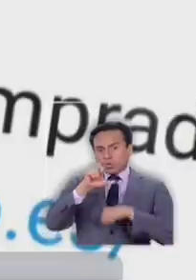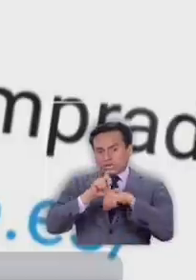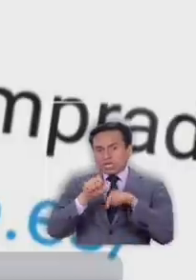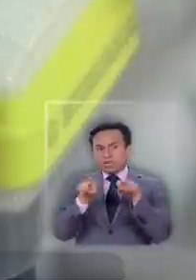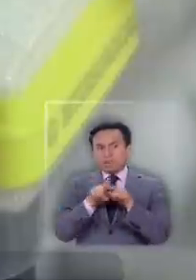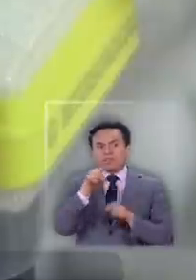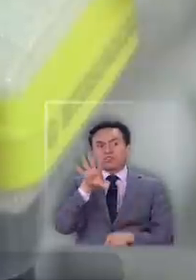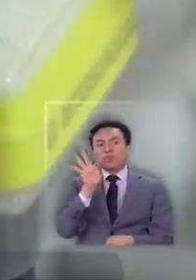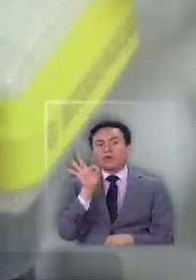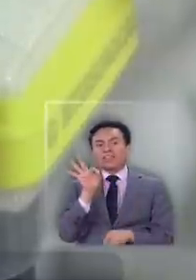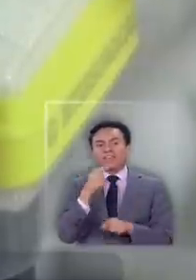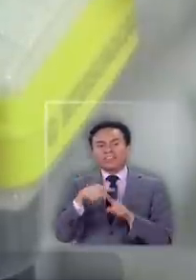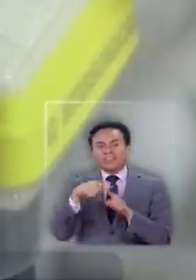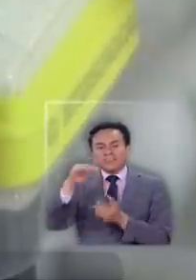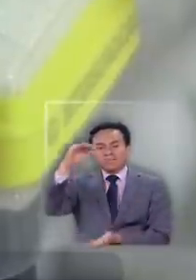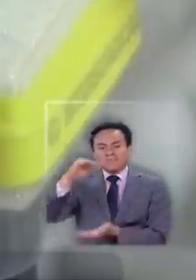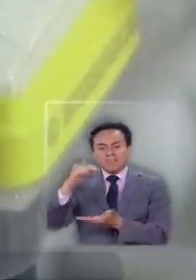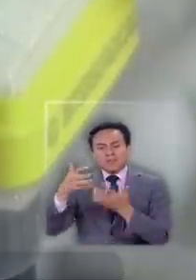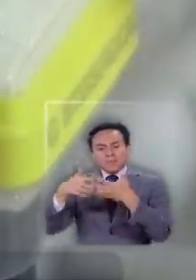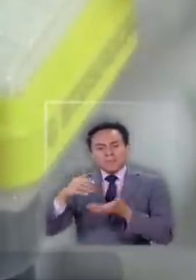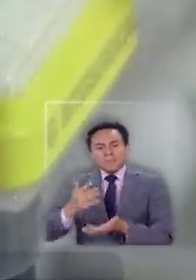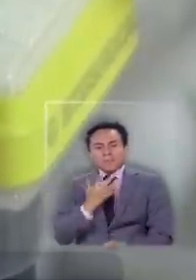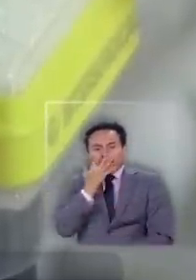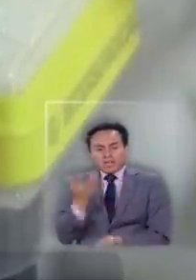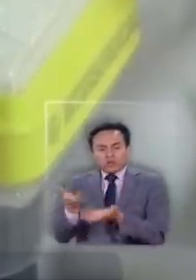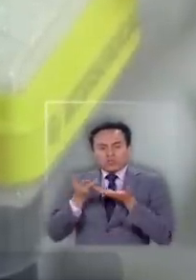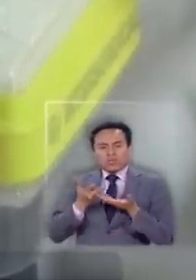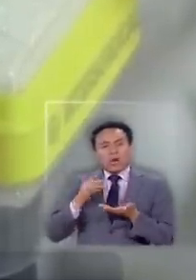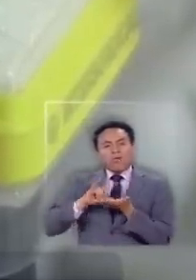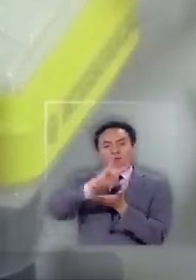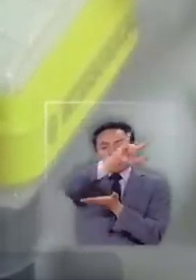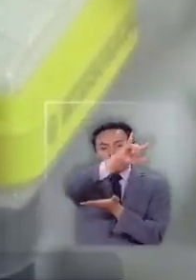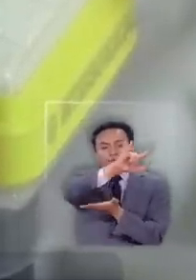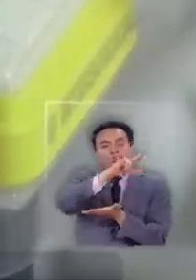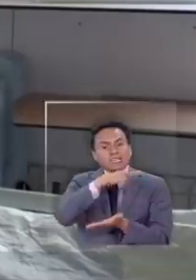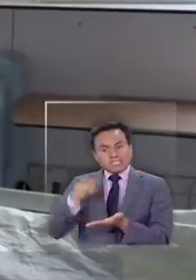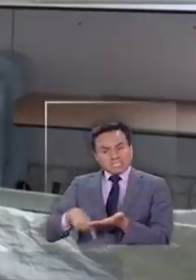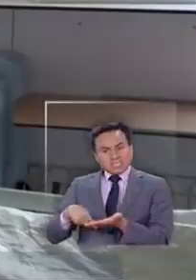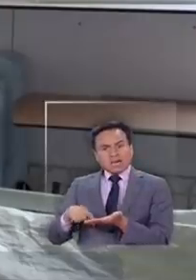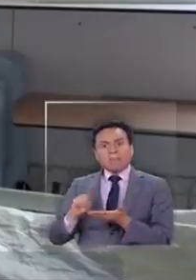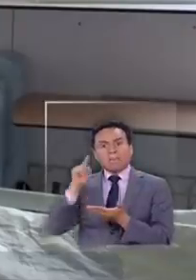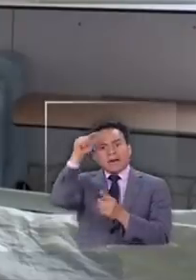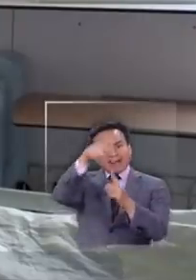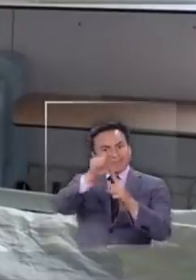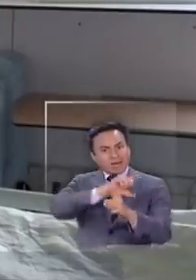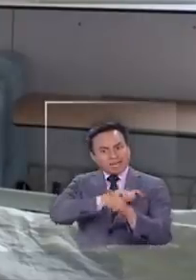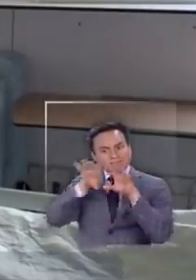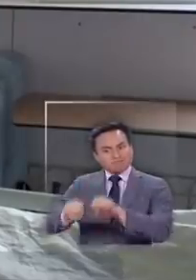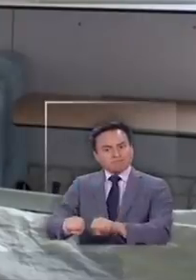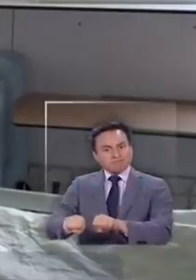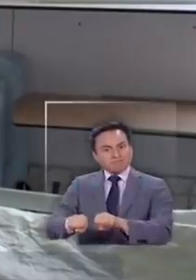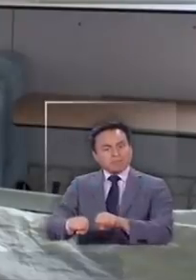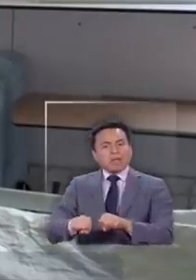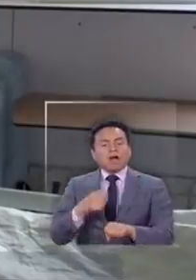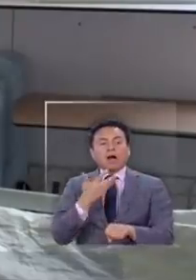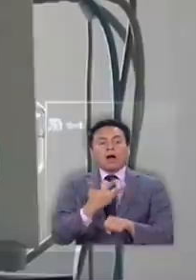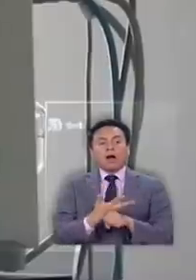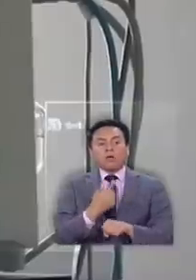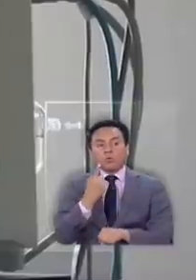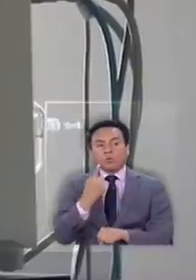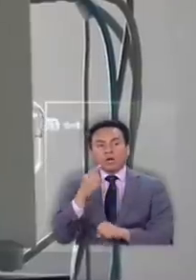de 150 ventiladores mecánicos de un vuelo que venía desde China con destino a España. Hay un